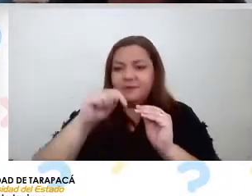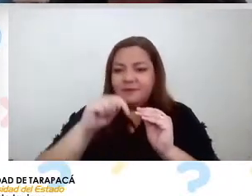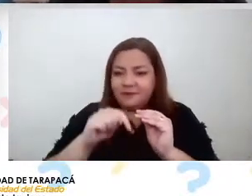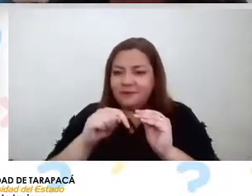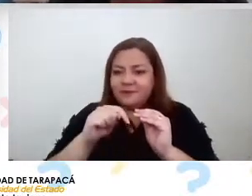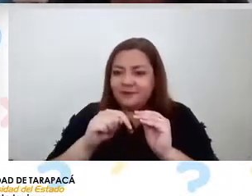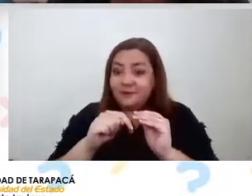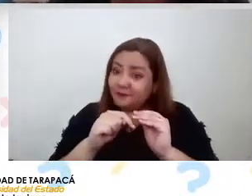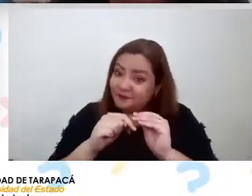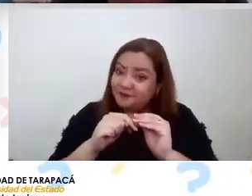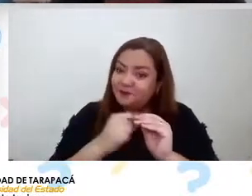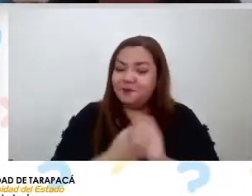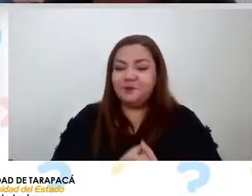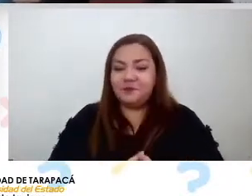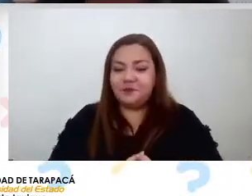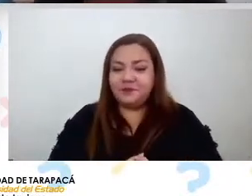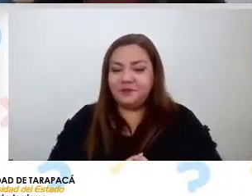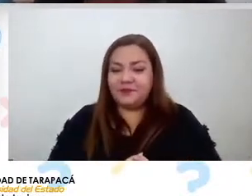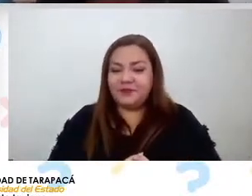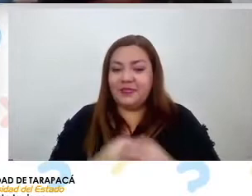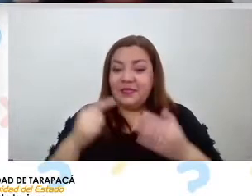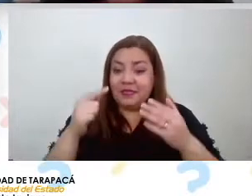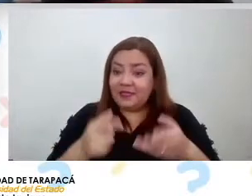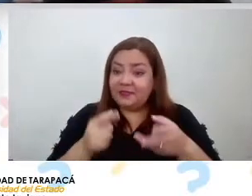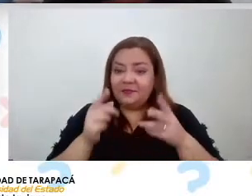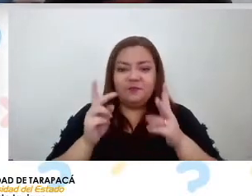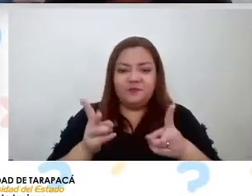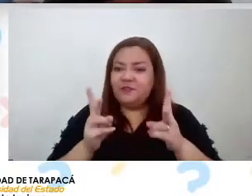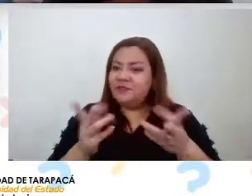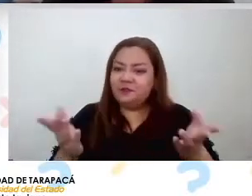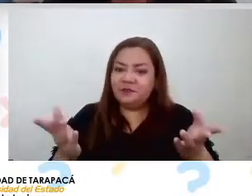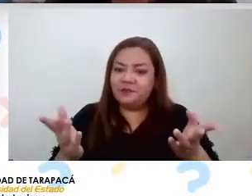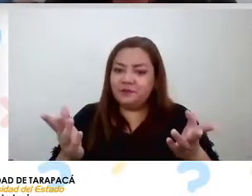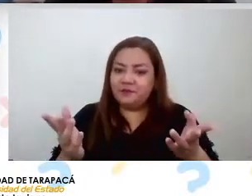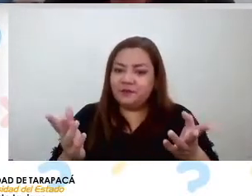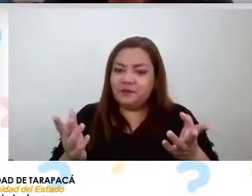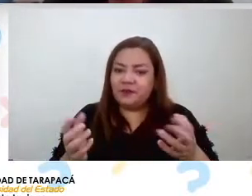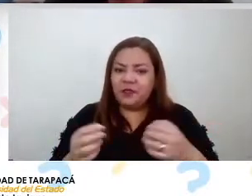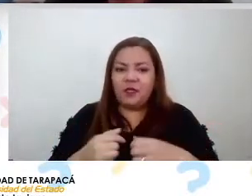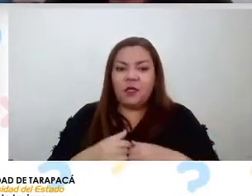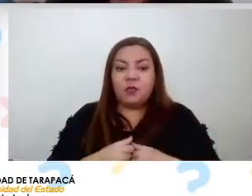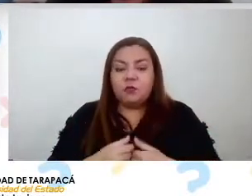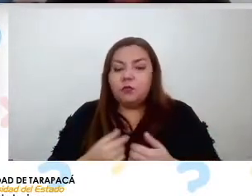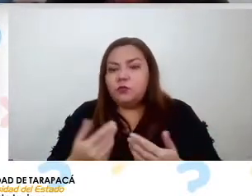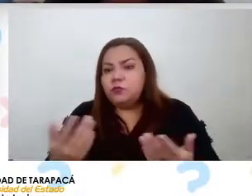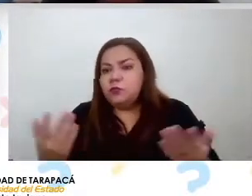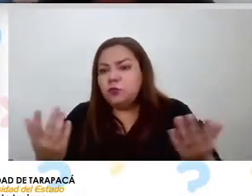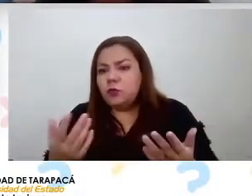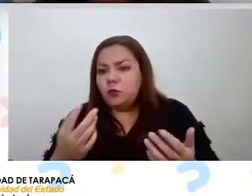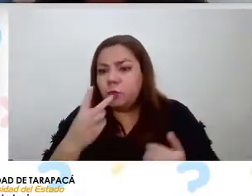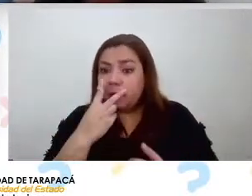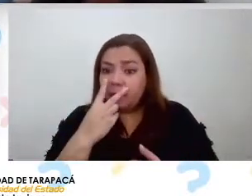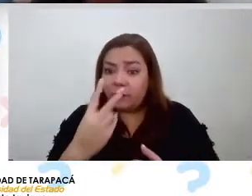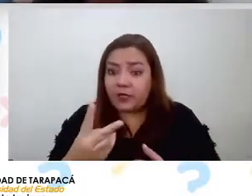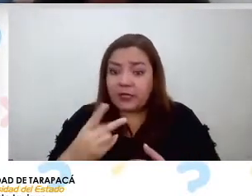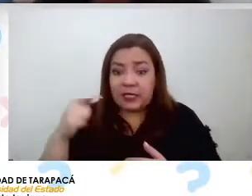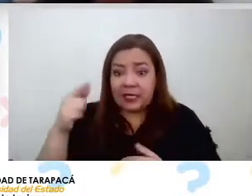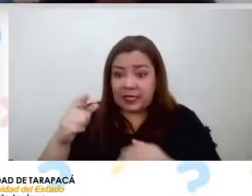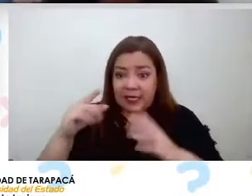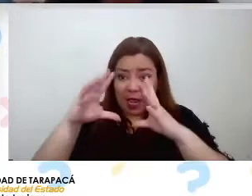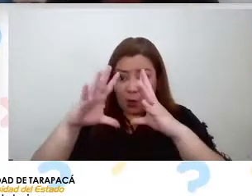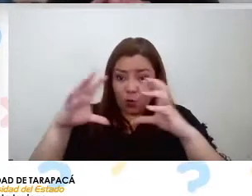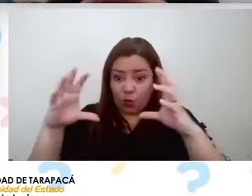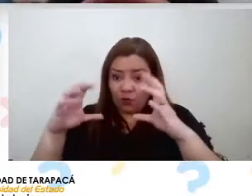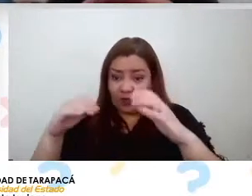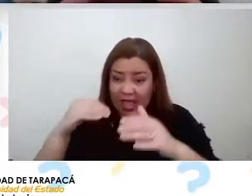Y así subsiste. ¿Cómo podemos ver nosotros ahora el avance de esta nube